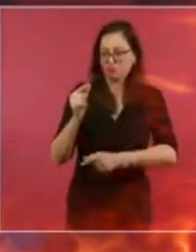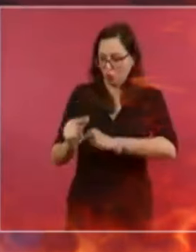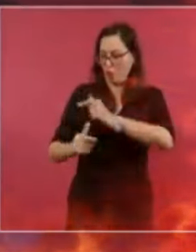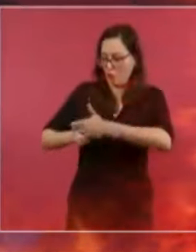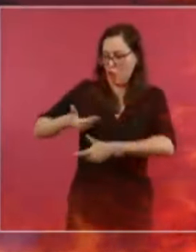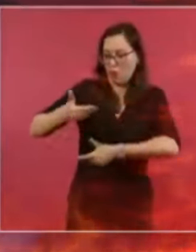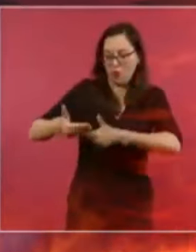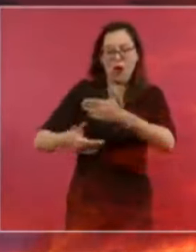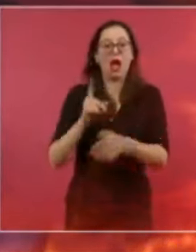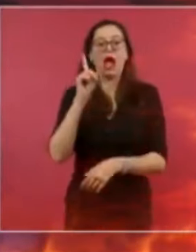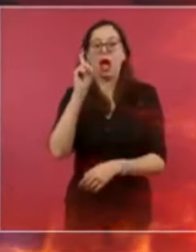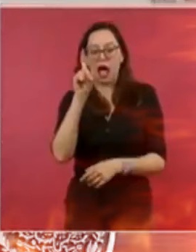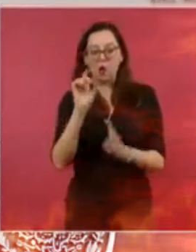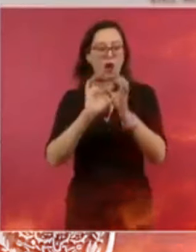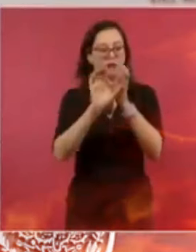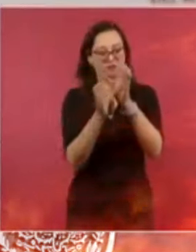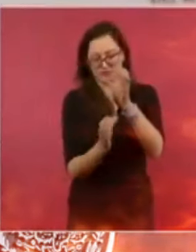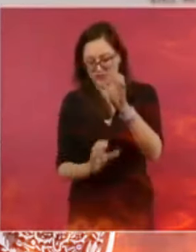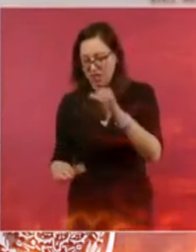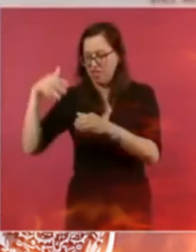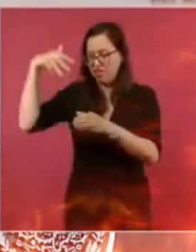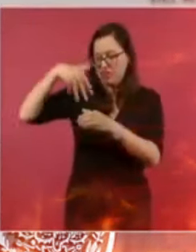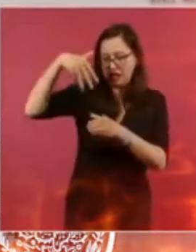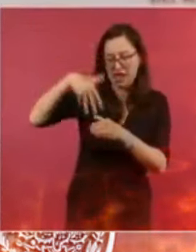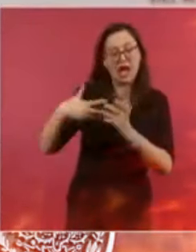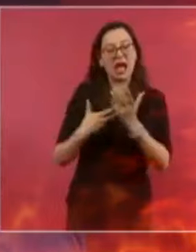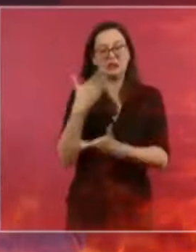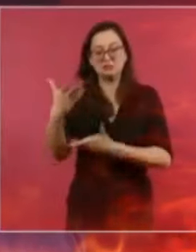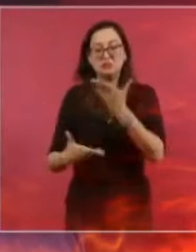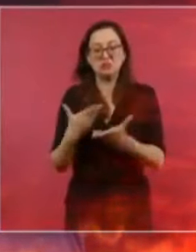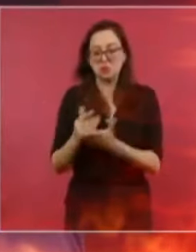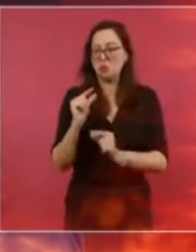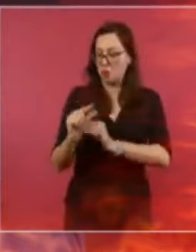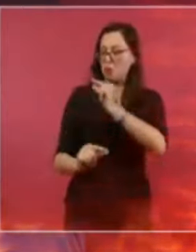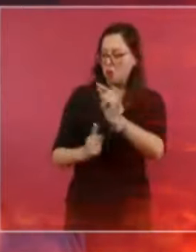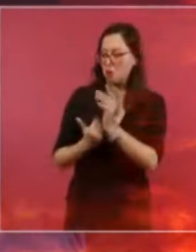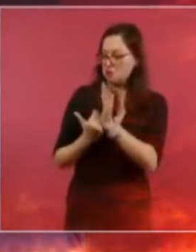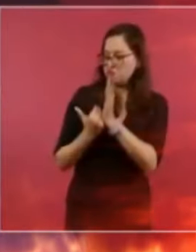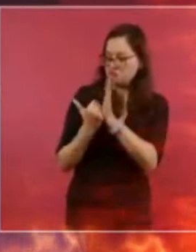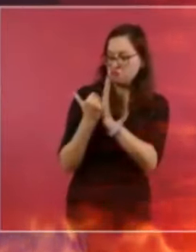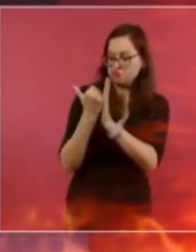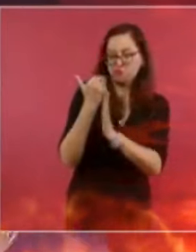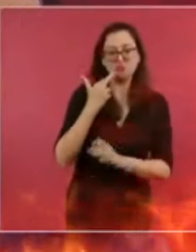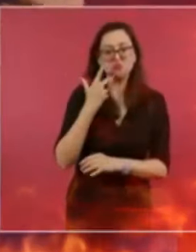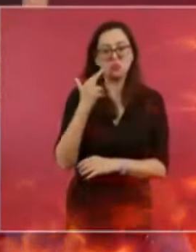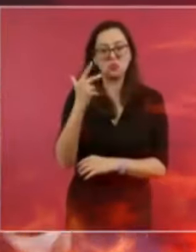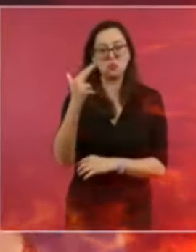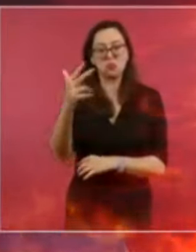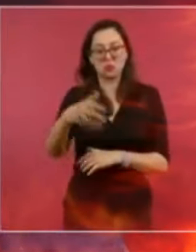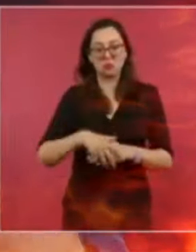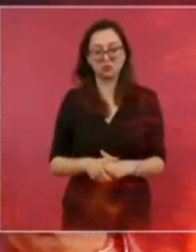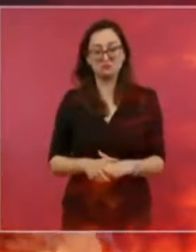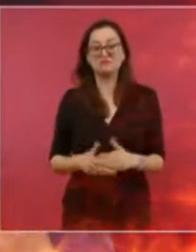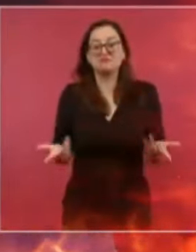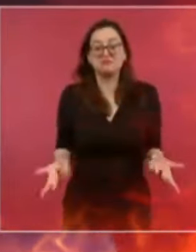vengan de las propias instituciones, de su gobierno. Es de un nivel de cinismo este tipo, produce